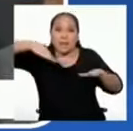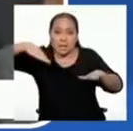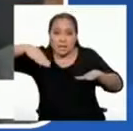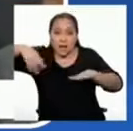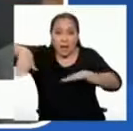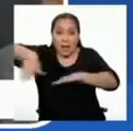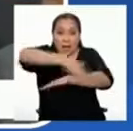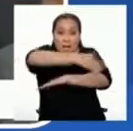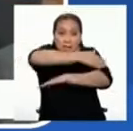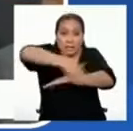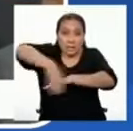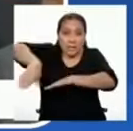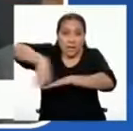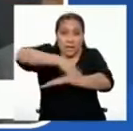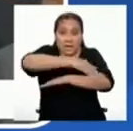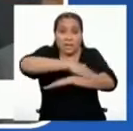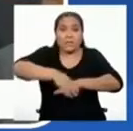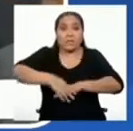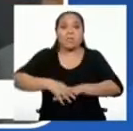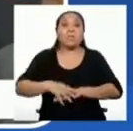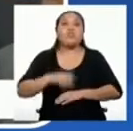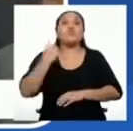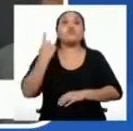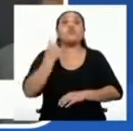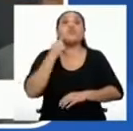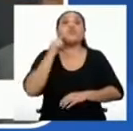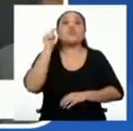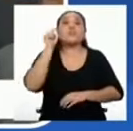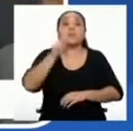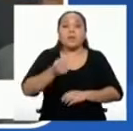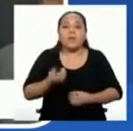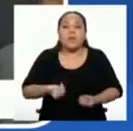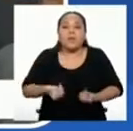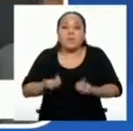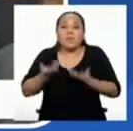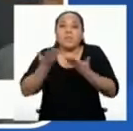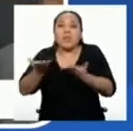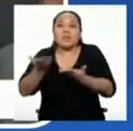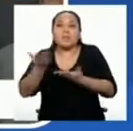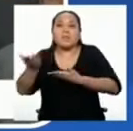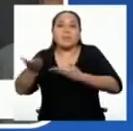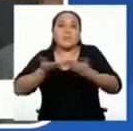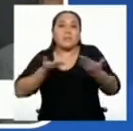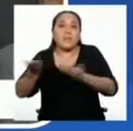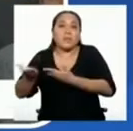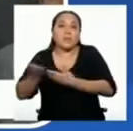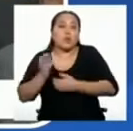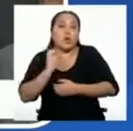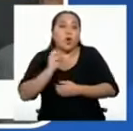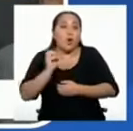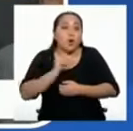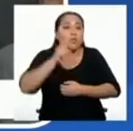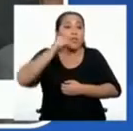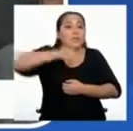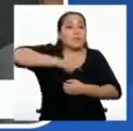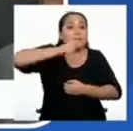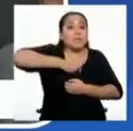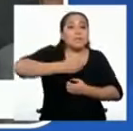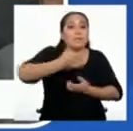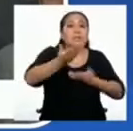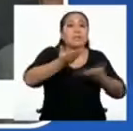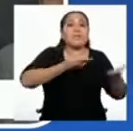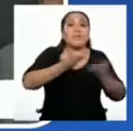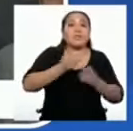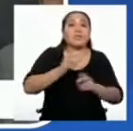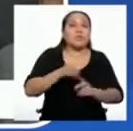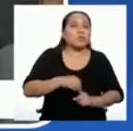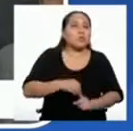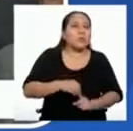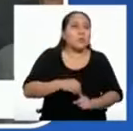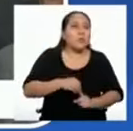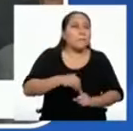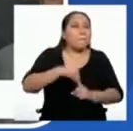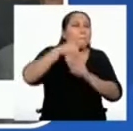público para la prestación y acceso a servicios y bienes esenciales como